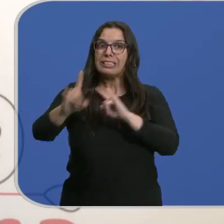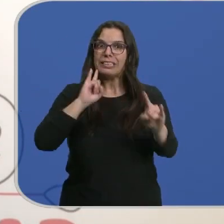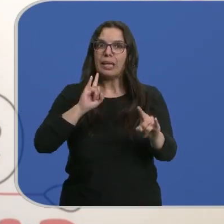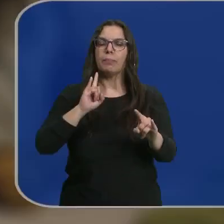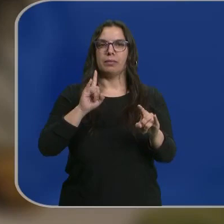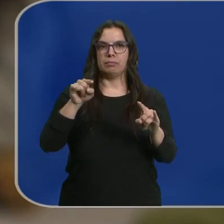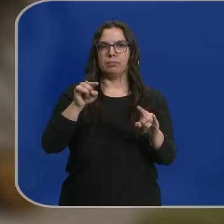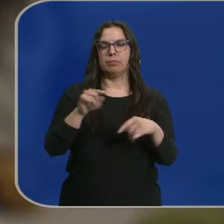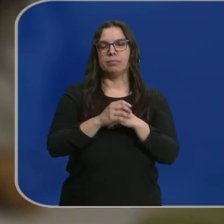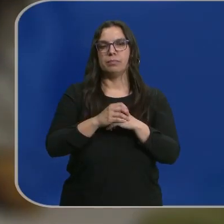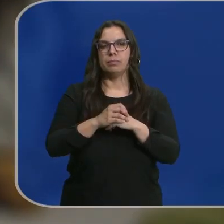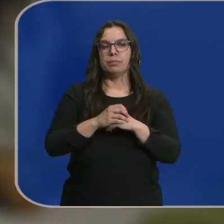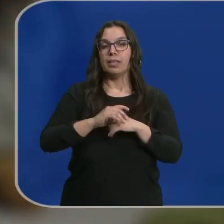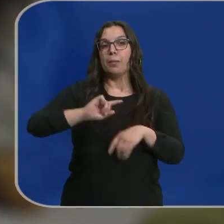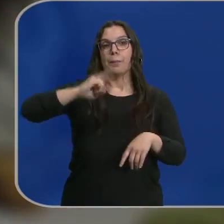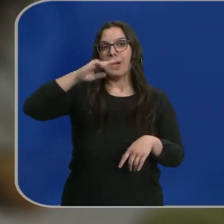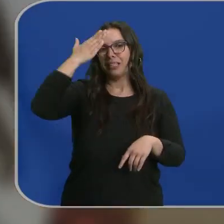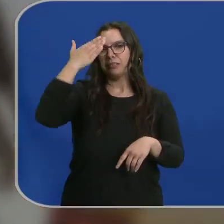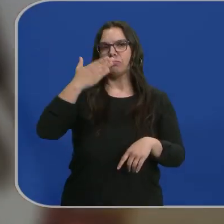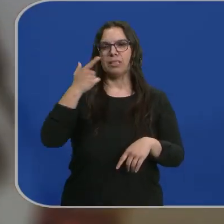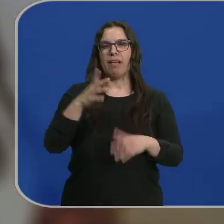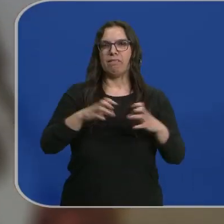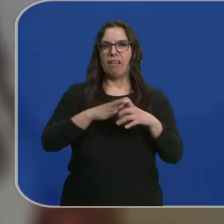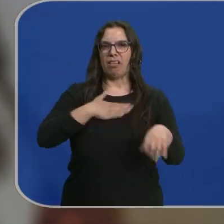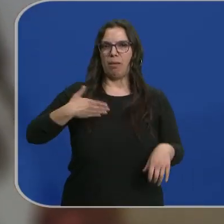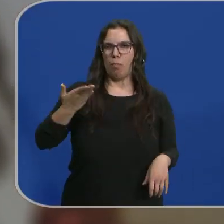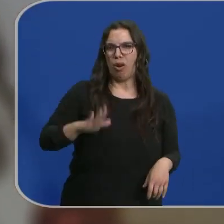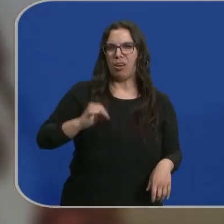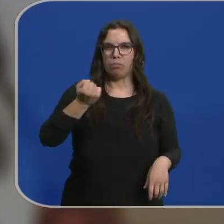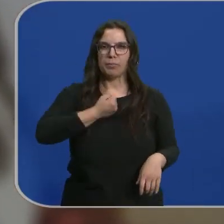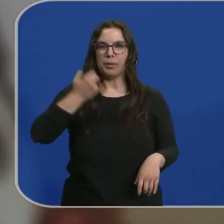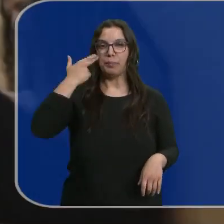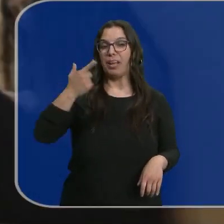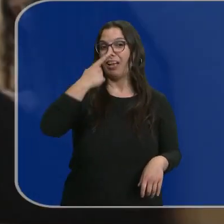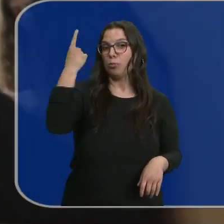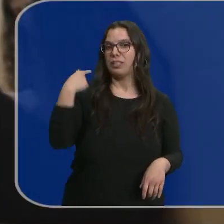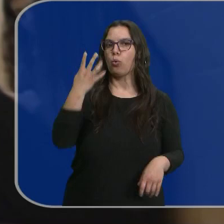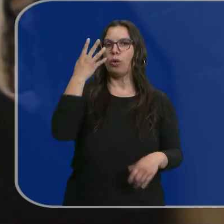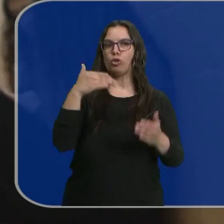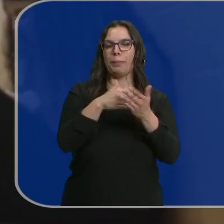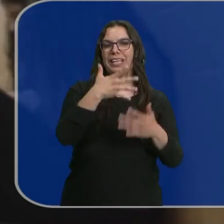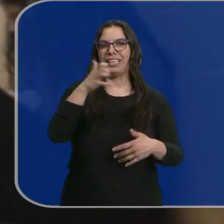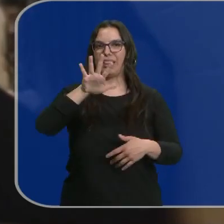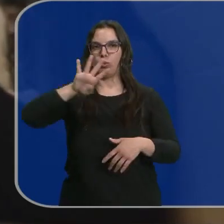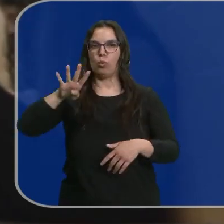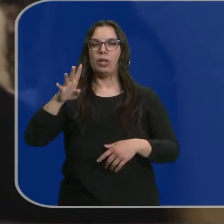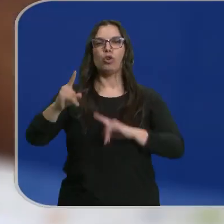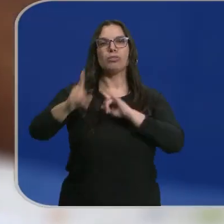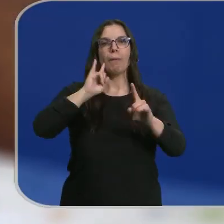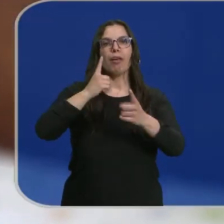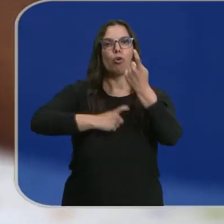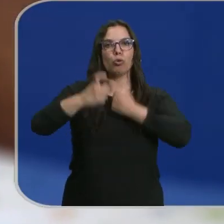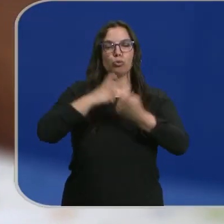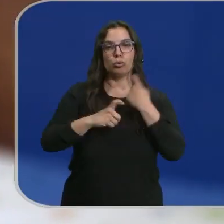han efectuado. Encabeza este bloque la ideación suicida que en 2022 tuvo 4.554 consultas